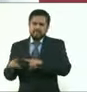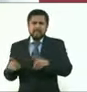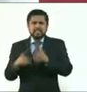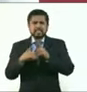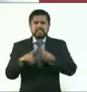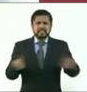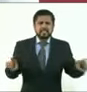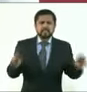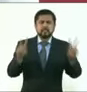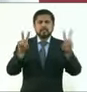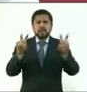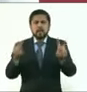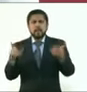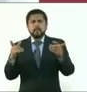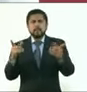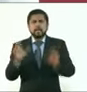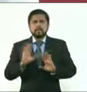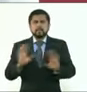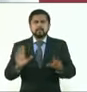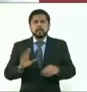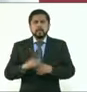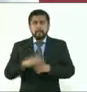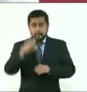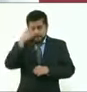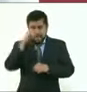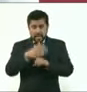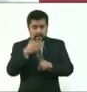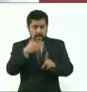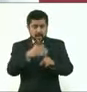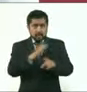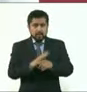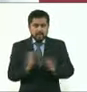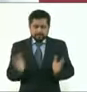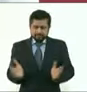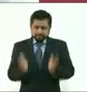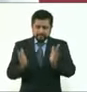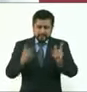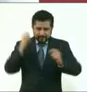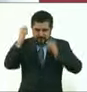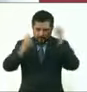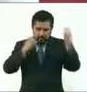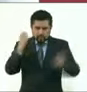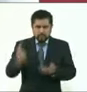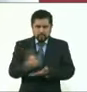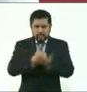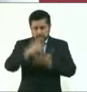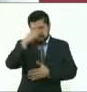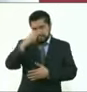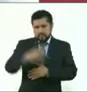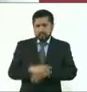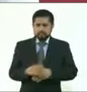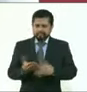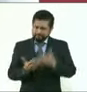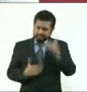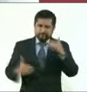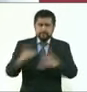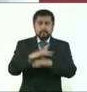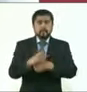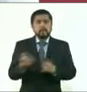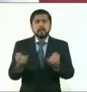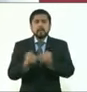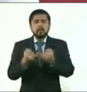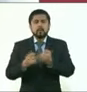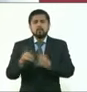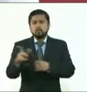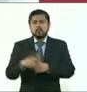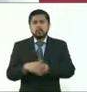que ya vamos a informar para impulsar el turismo en la ciudad. Y también el encargado del despacho de la